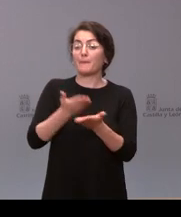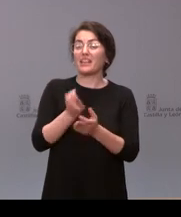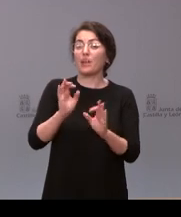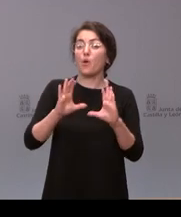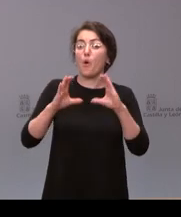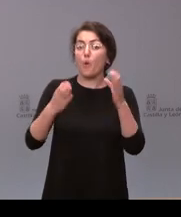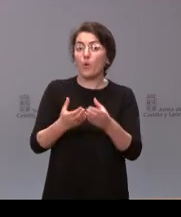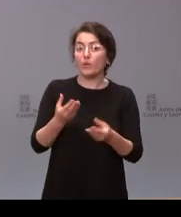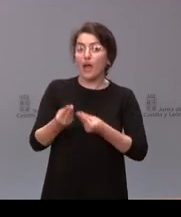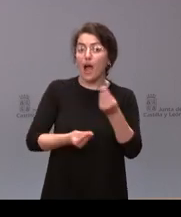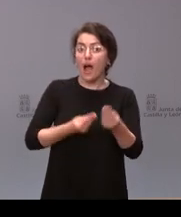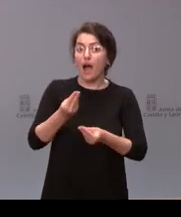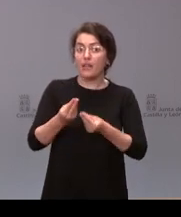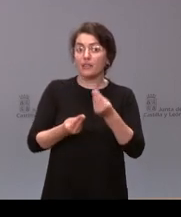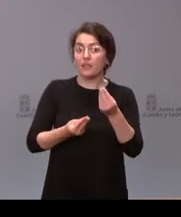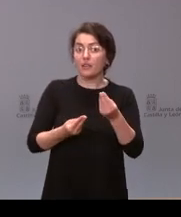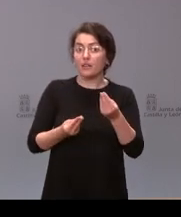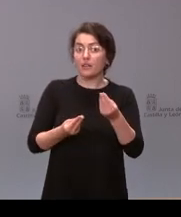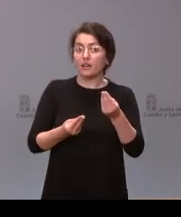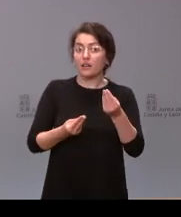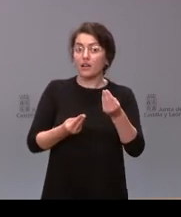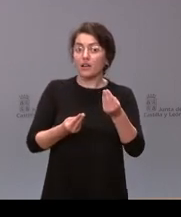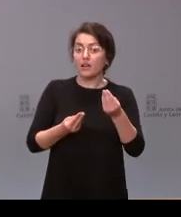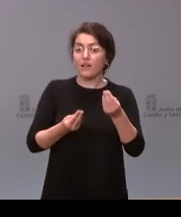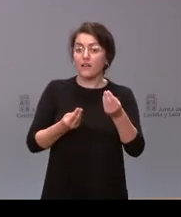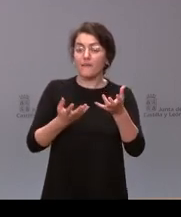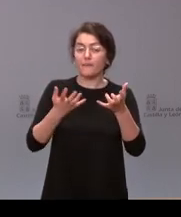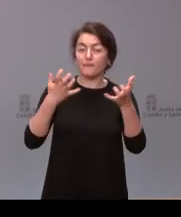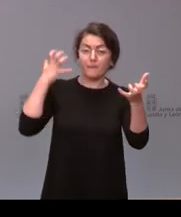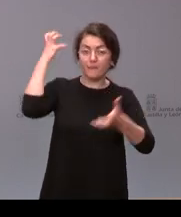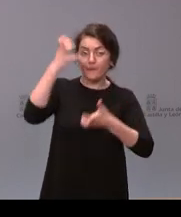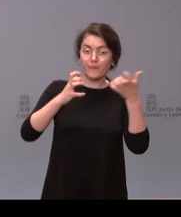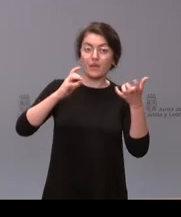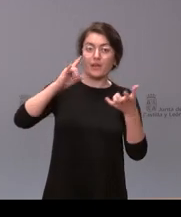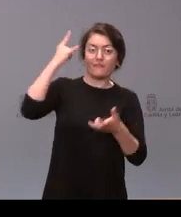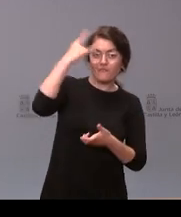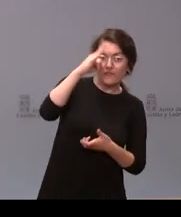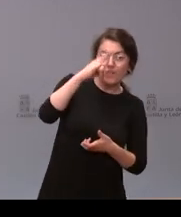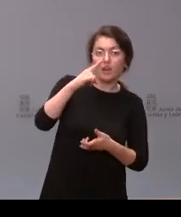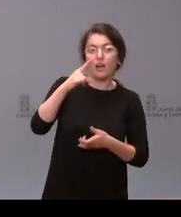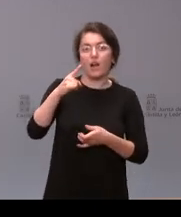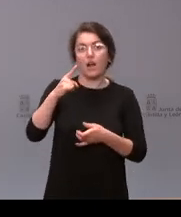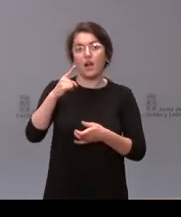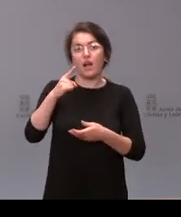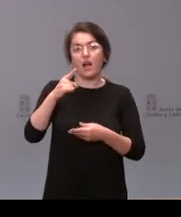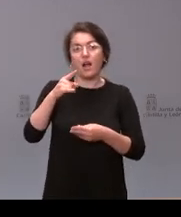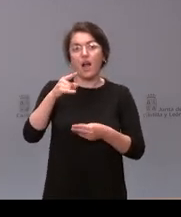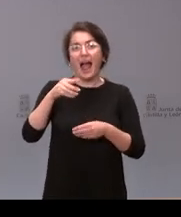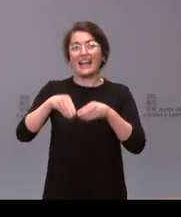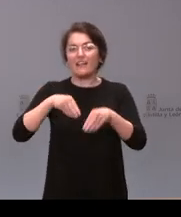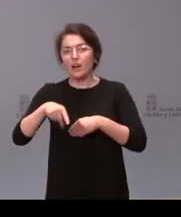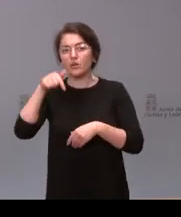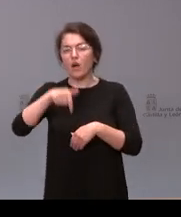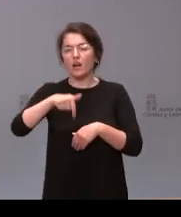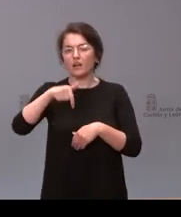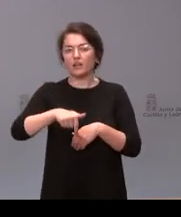impedir la llegada de 1.500 reses, de 1.500 vacas y caballos, sobre todo, a este puerto en León,